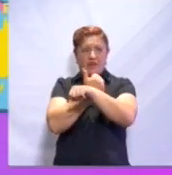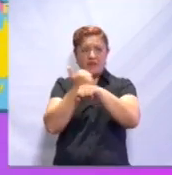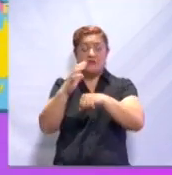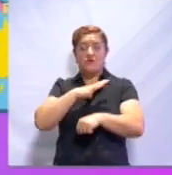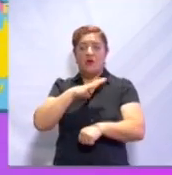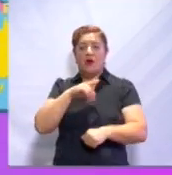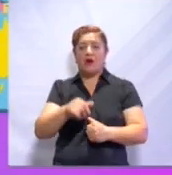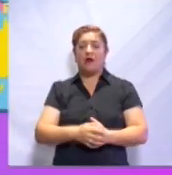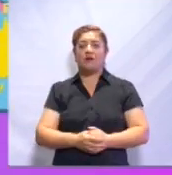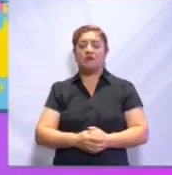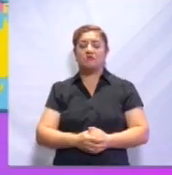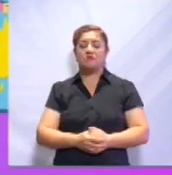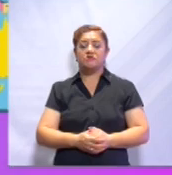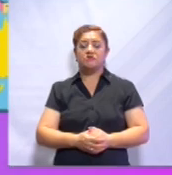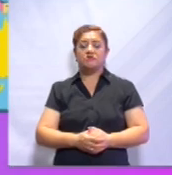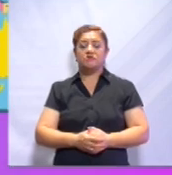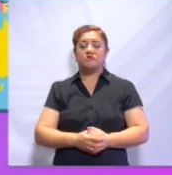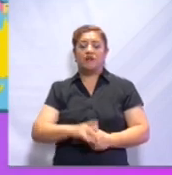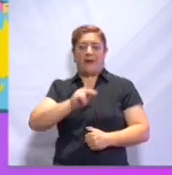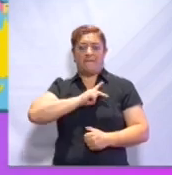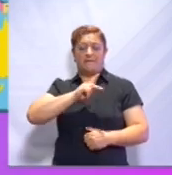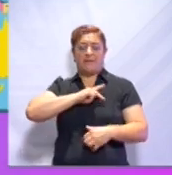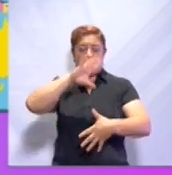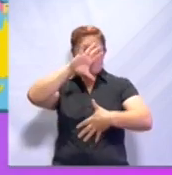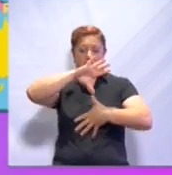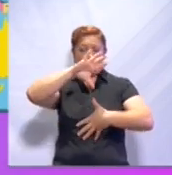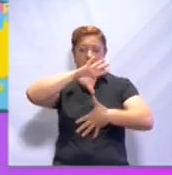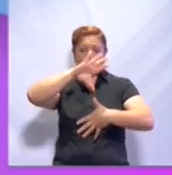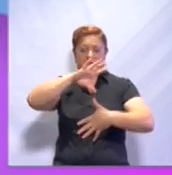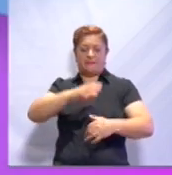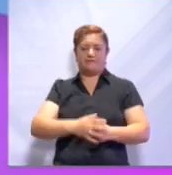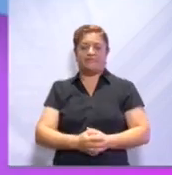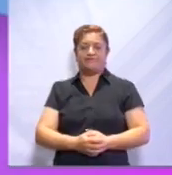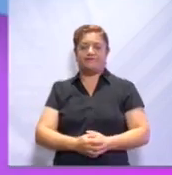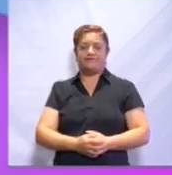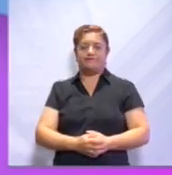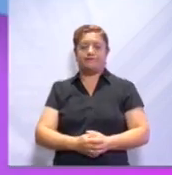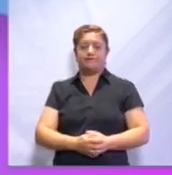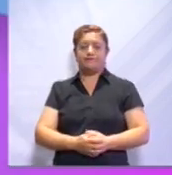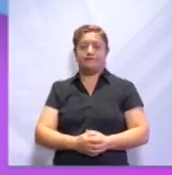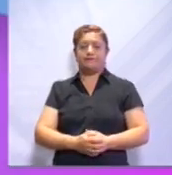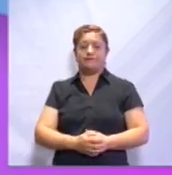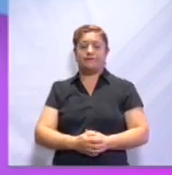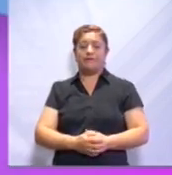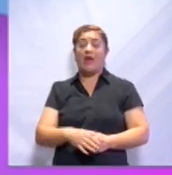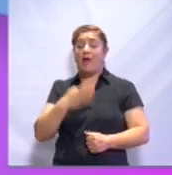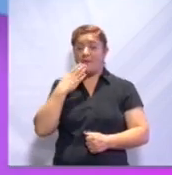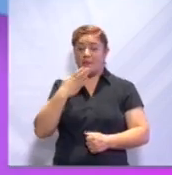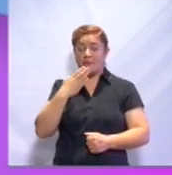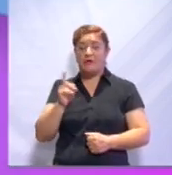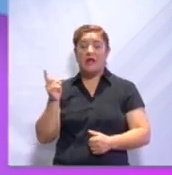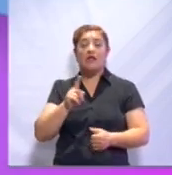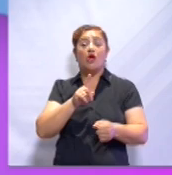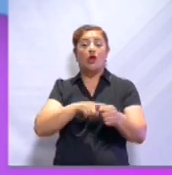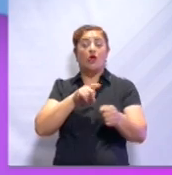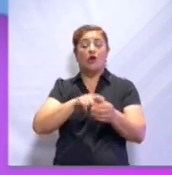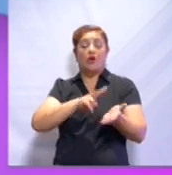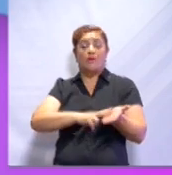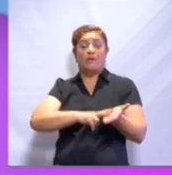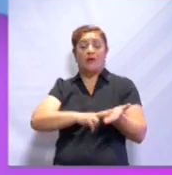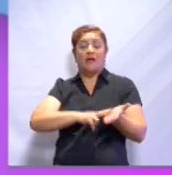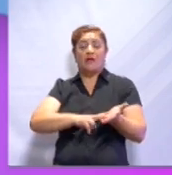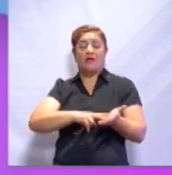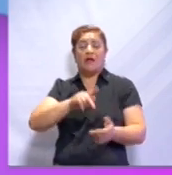a encontrar a nuestro continente. En color... muy bien, en color verde vamos a ver